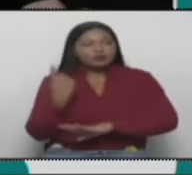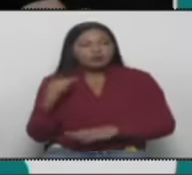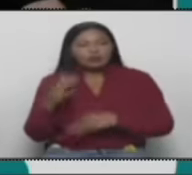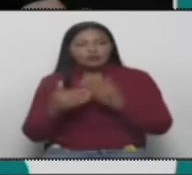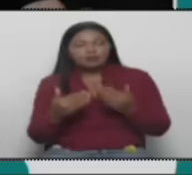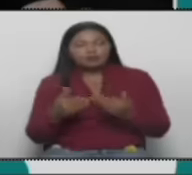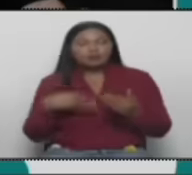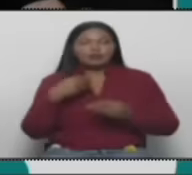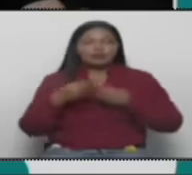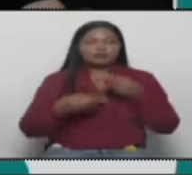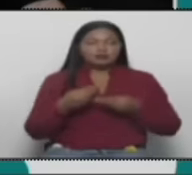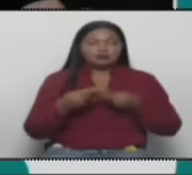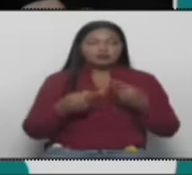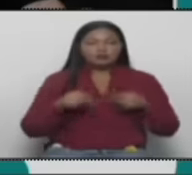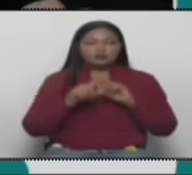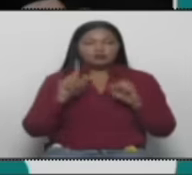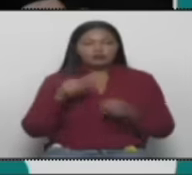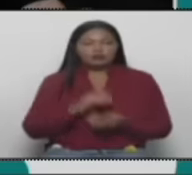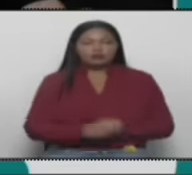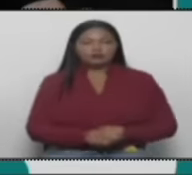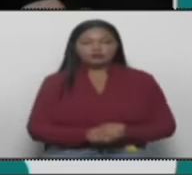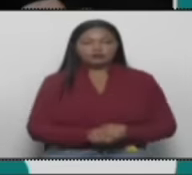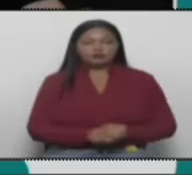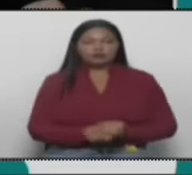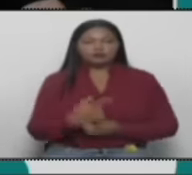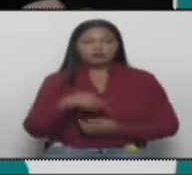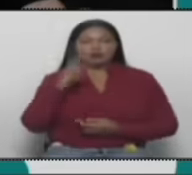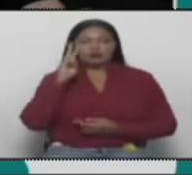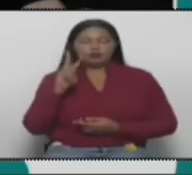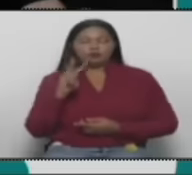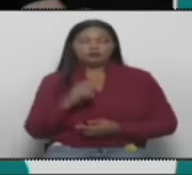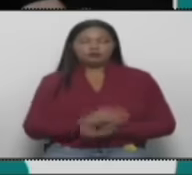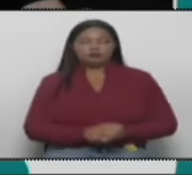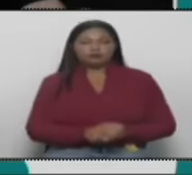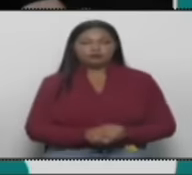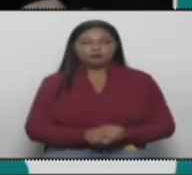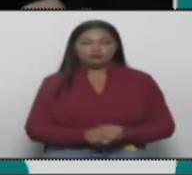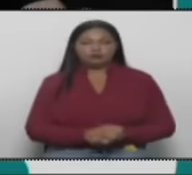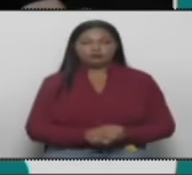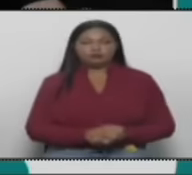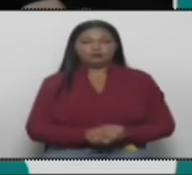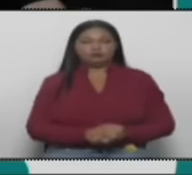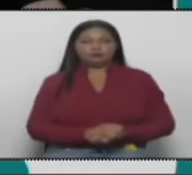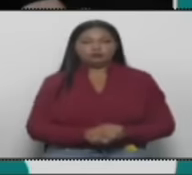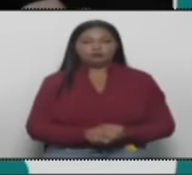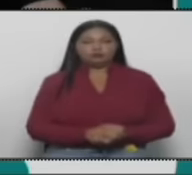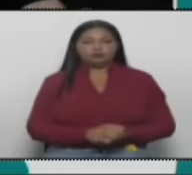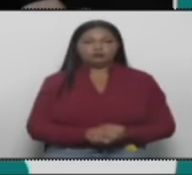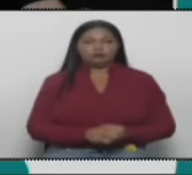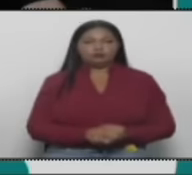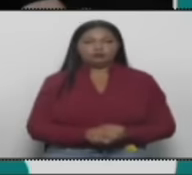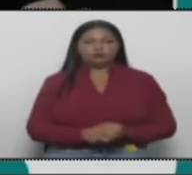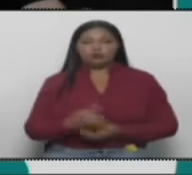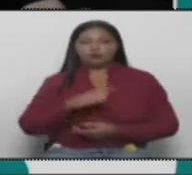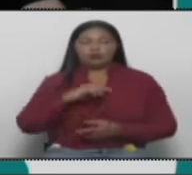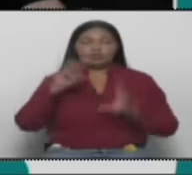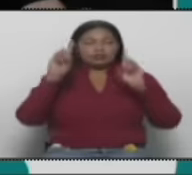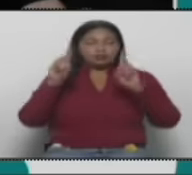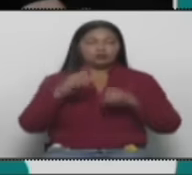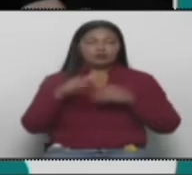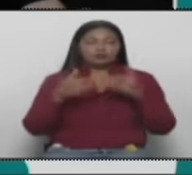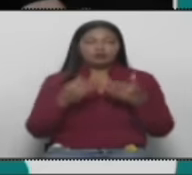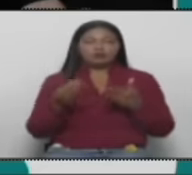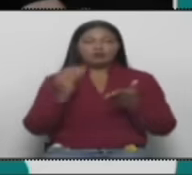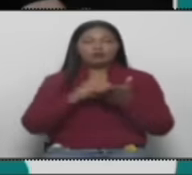podrían trasladarse al ámbito de lo penal. En todo caso, bueno, es una decisión que tomó la de